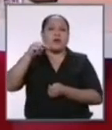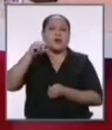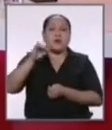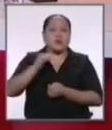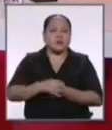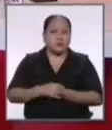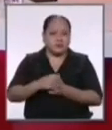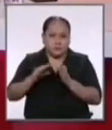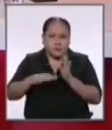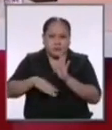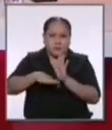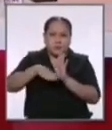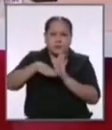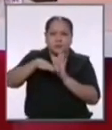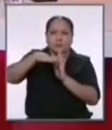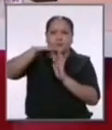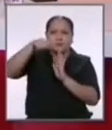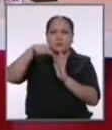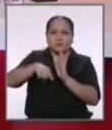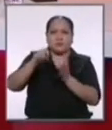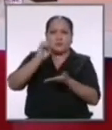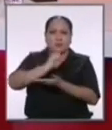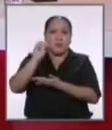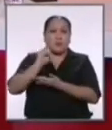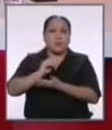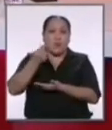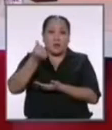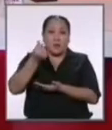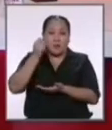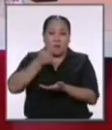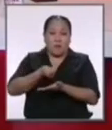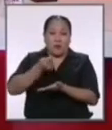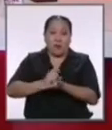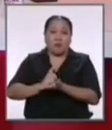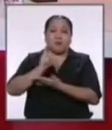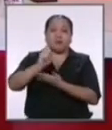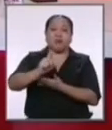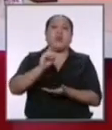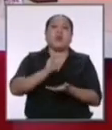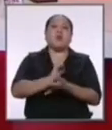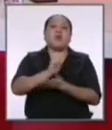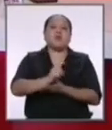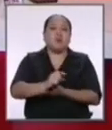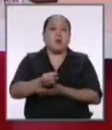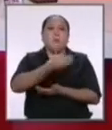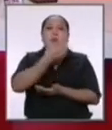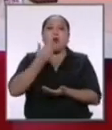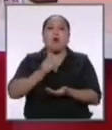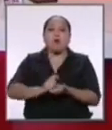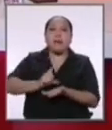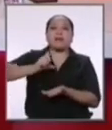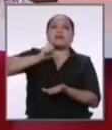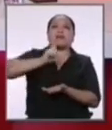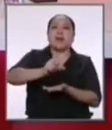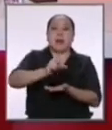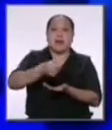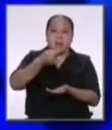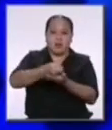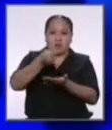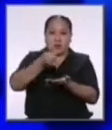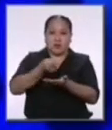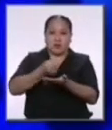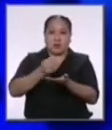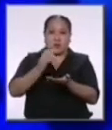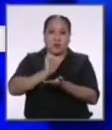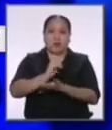para mantener el incremento del presupuesto en educación y asegurar un mayor financiamiento de la educación? pues exactamente